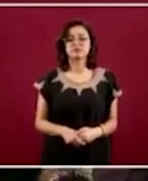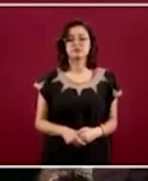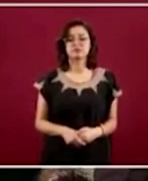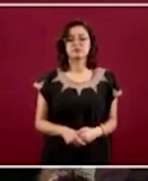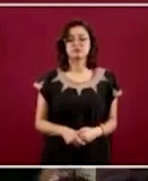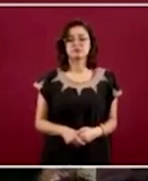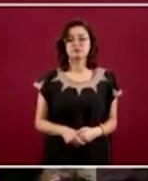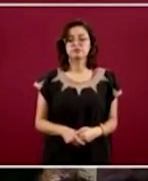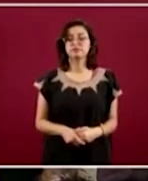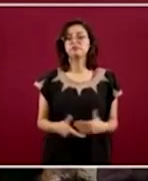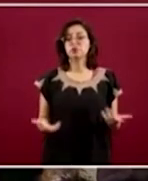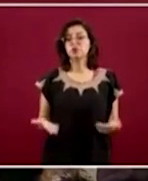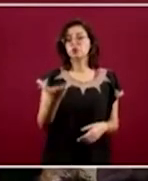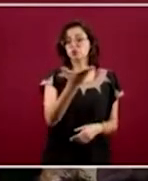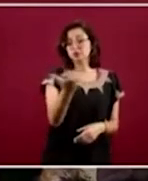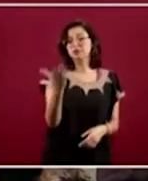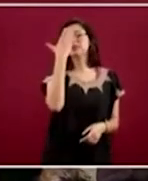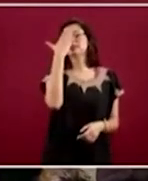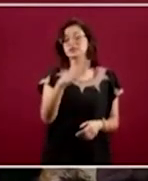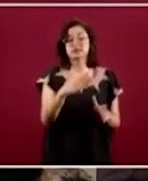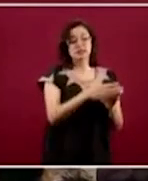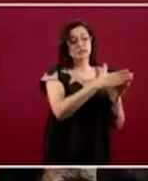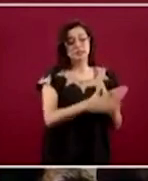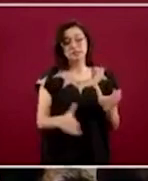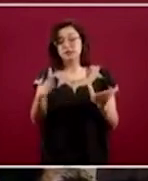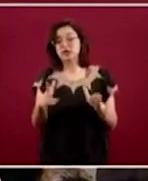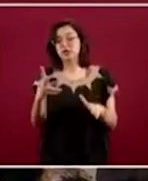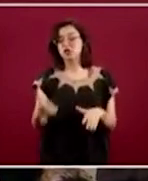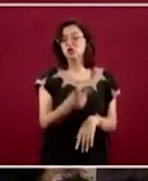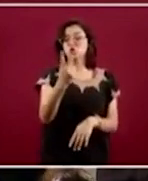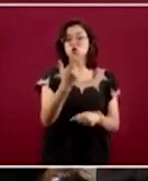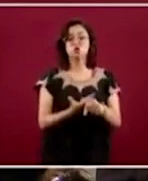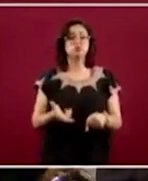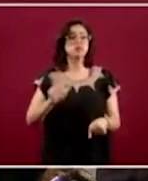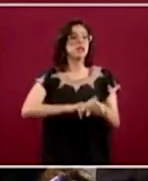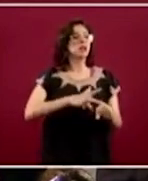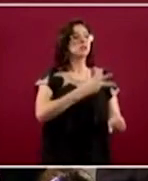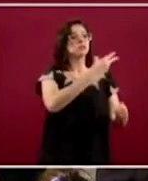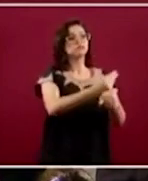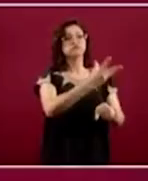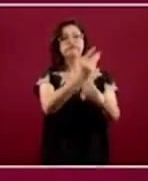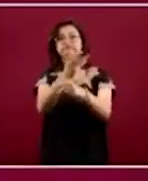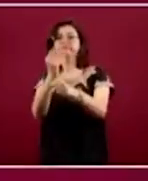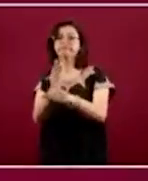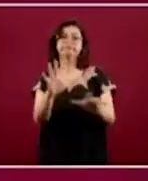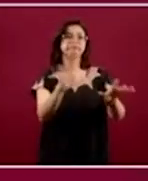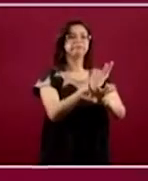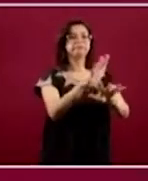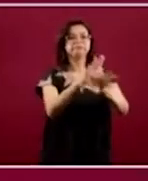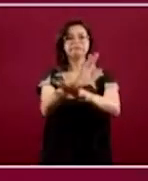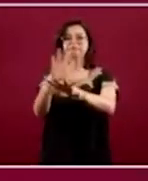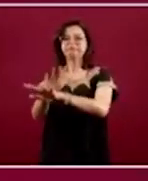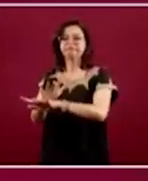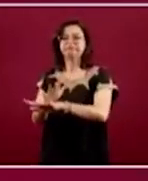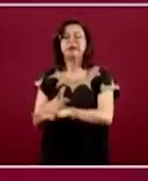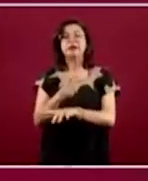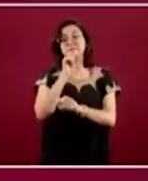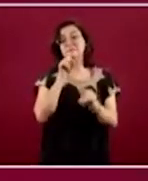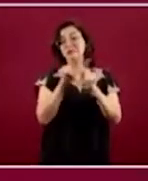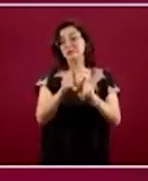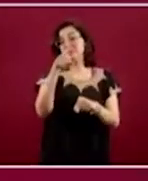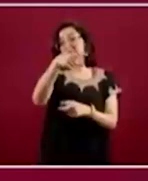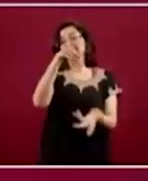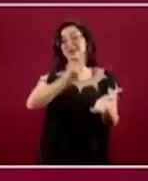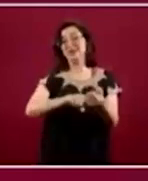como ustedes saben, en la fase 2 de la reconversión hospitalaria, también tenemos que prepararnos en cuanto a los recursos humanos.